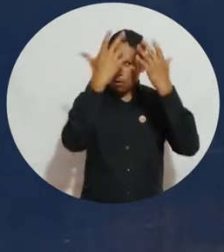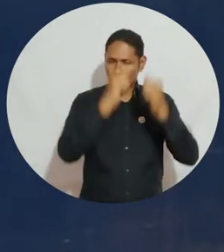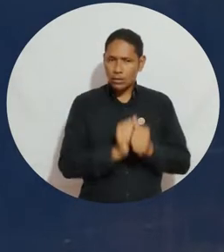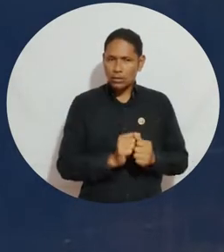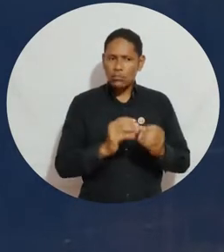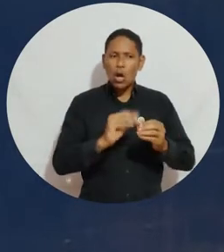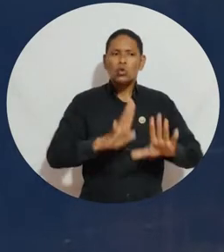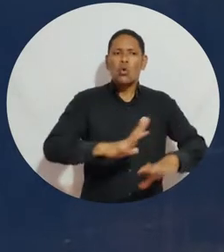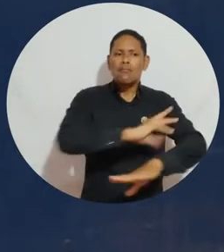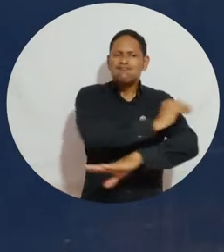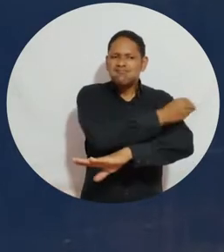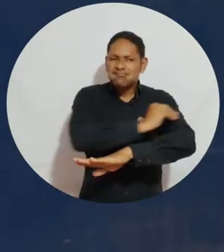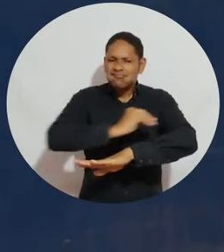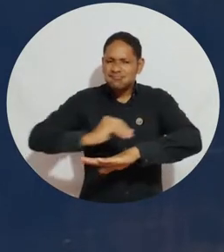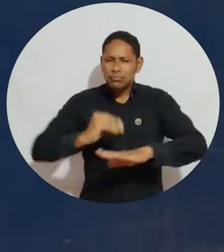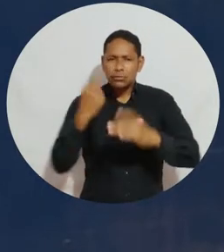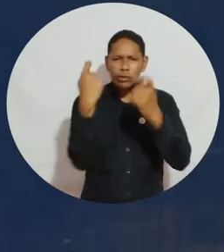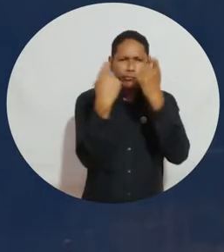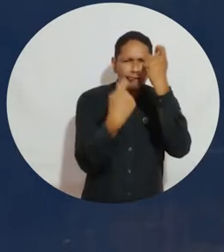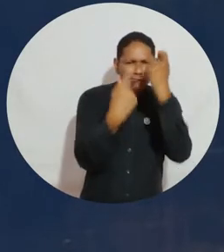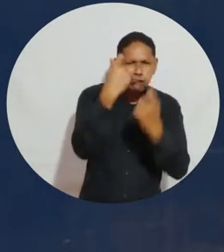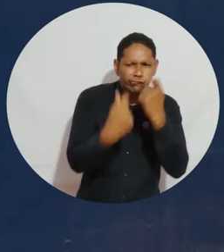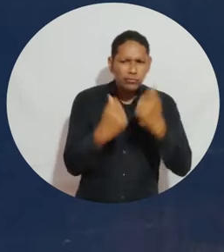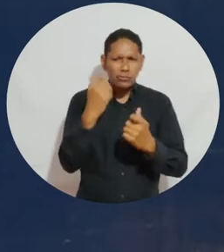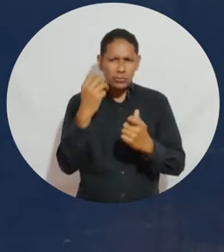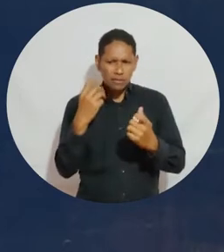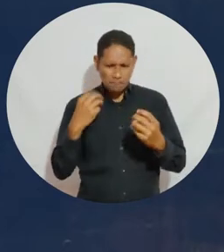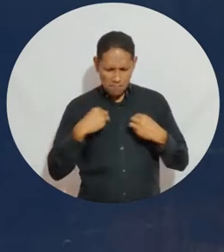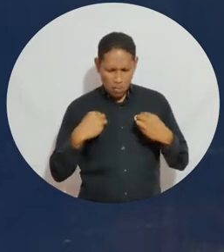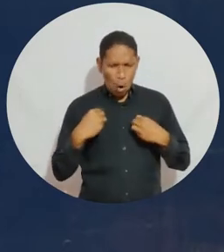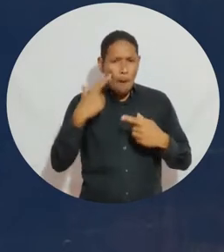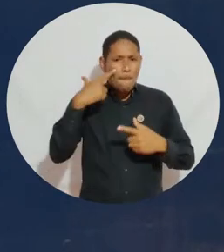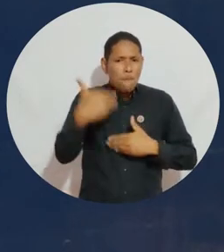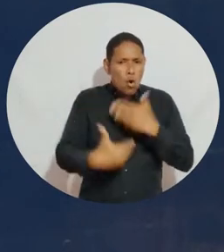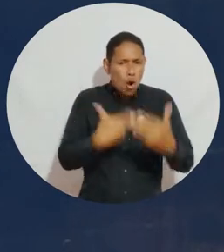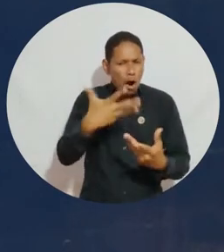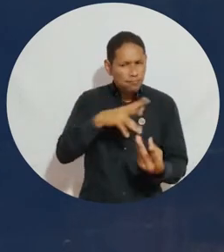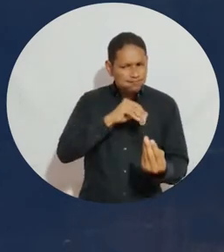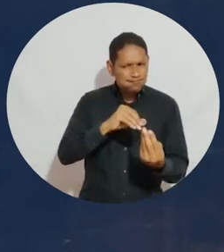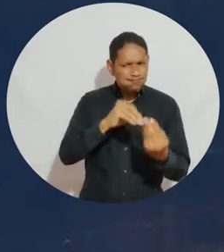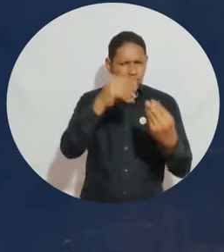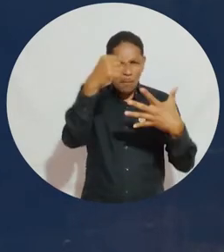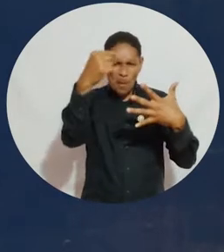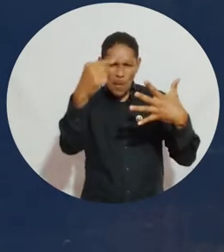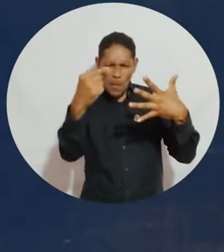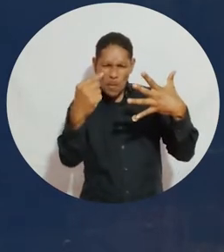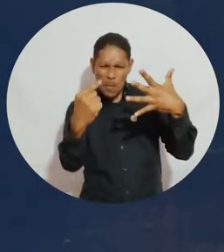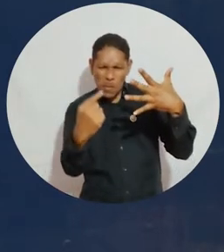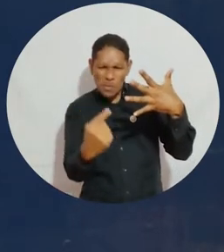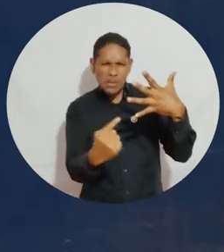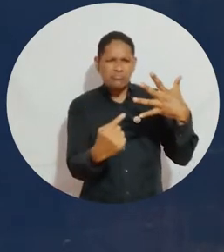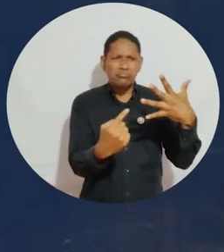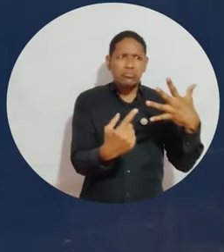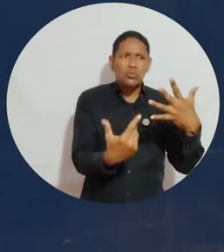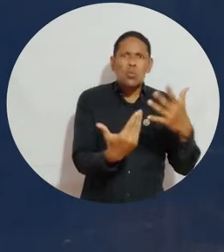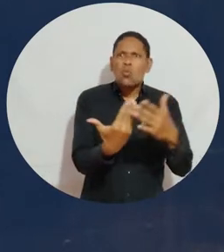gestión de los economistas, lo que tenemos que incluir en nuestro proceso de formación, en todo lo que tiene que ver con ese nuevo